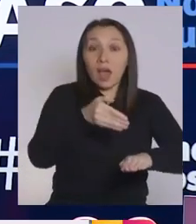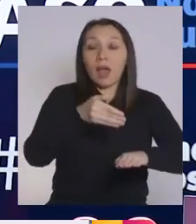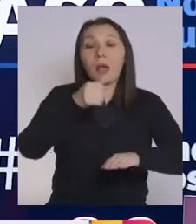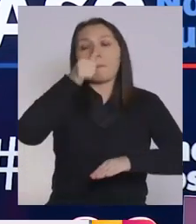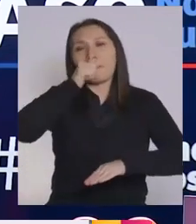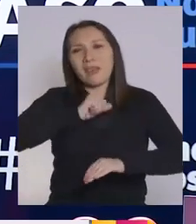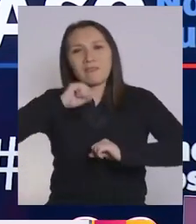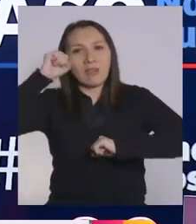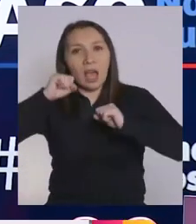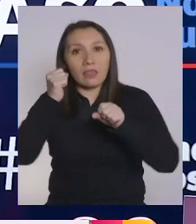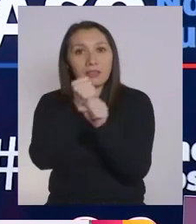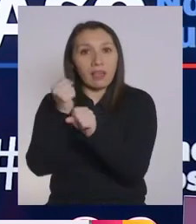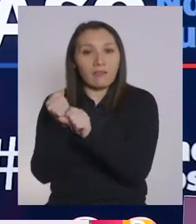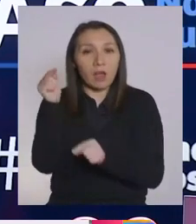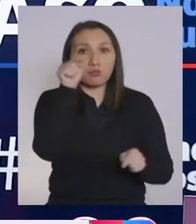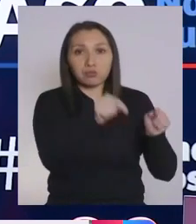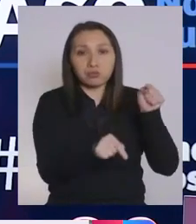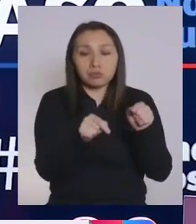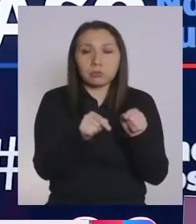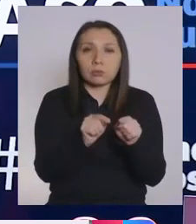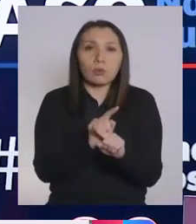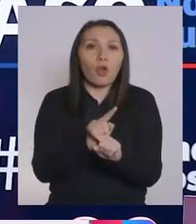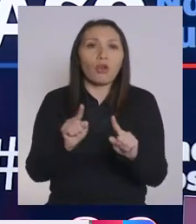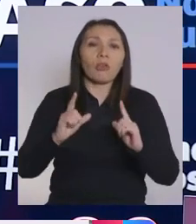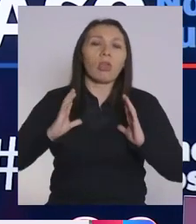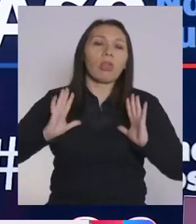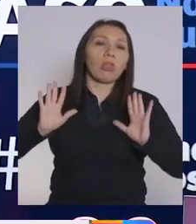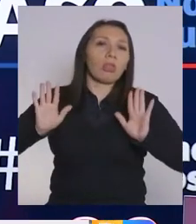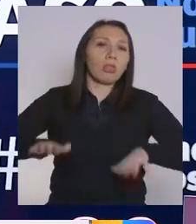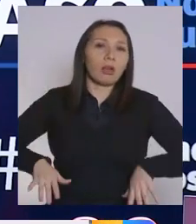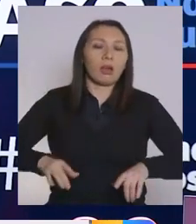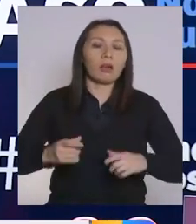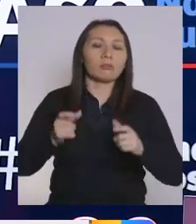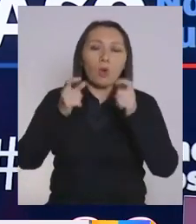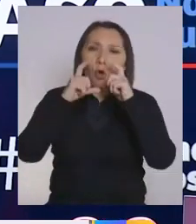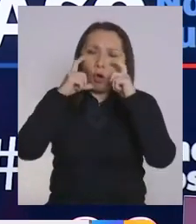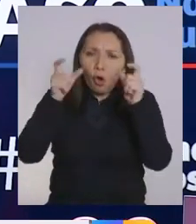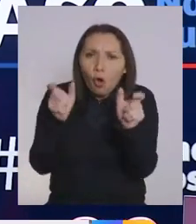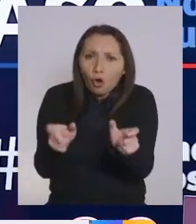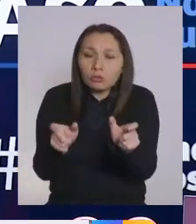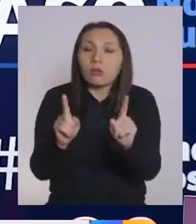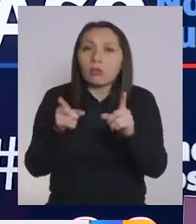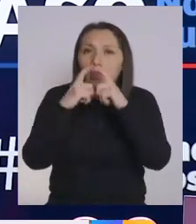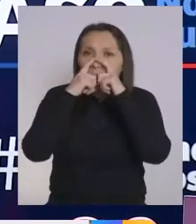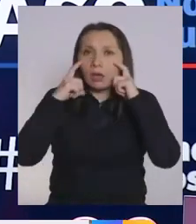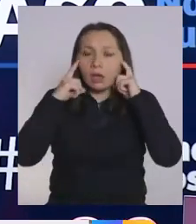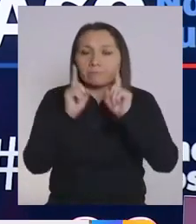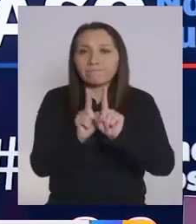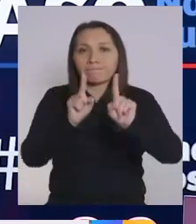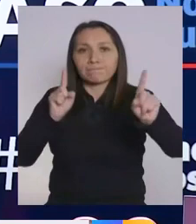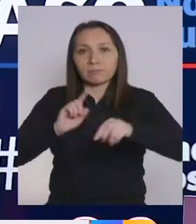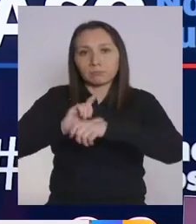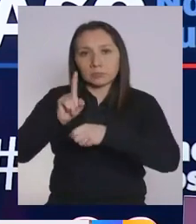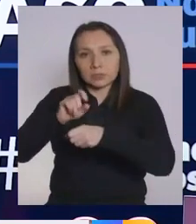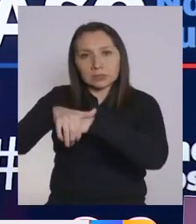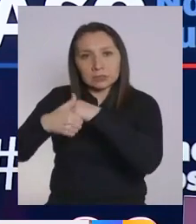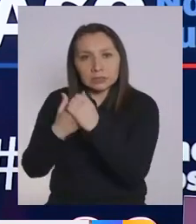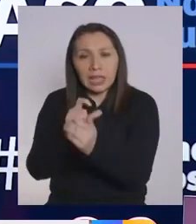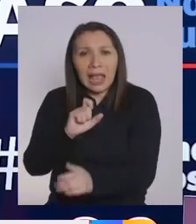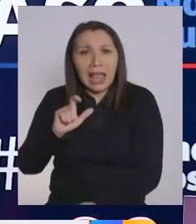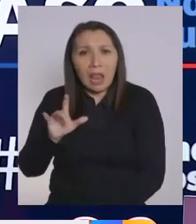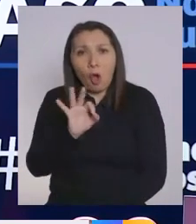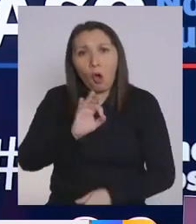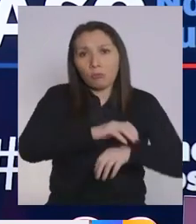a los privados, a la gente que trabaja en la comuna. No relajar las medidas. Mascarilla, distancia, alcohol gel o lavarse las manos.